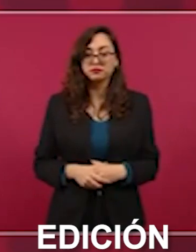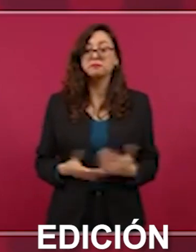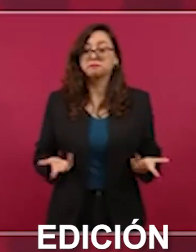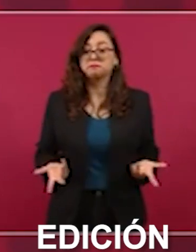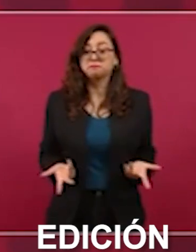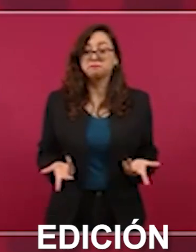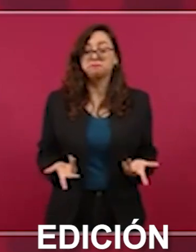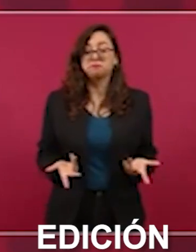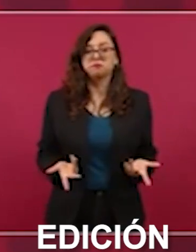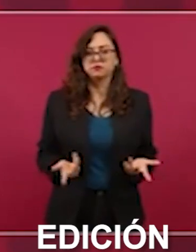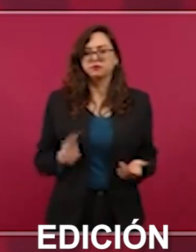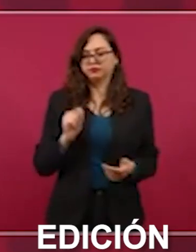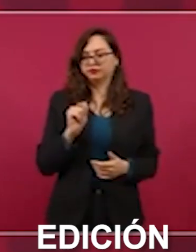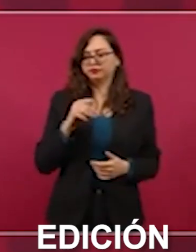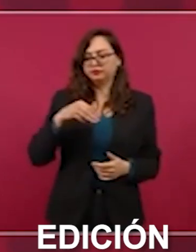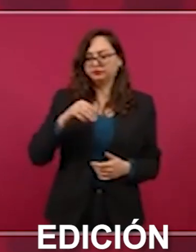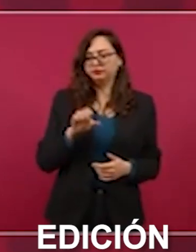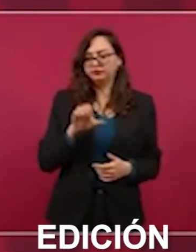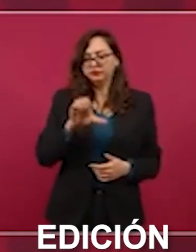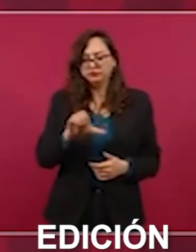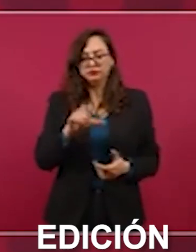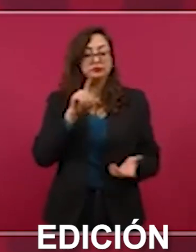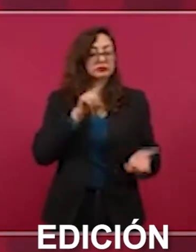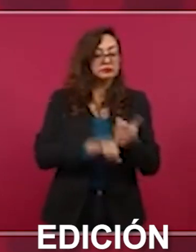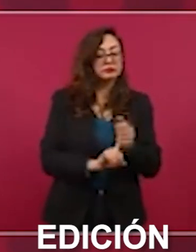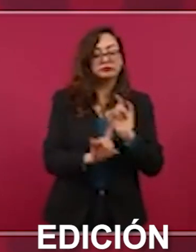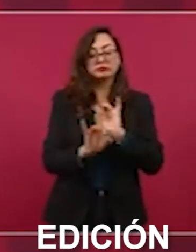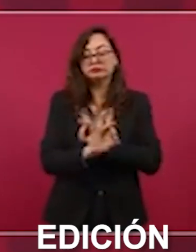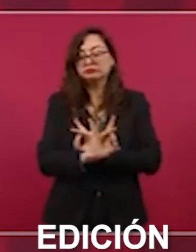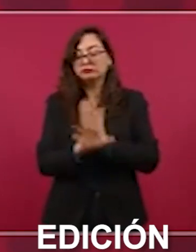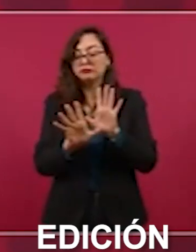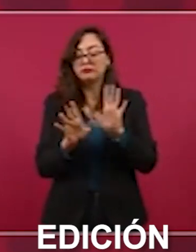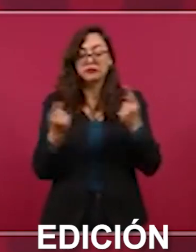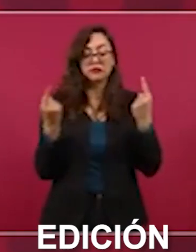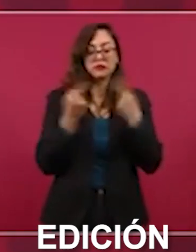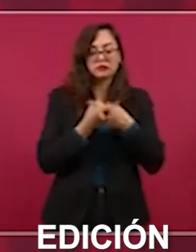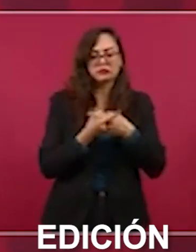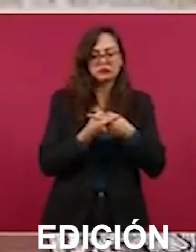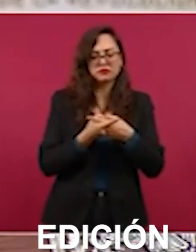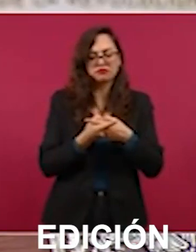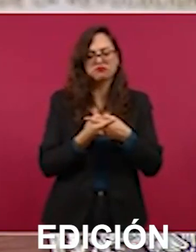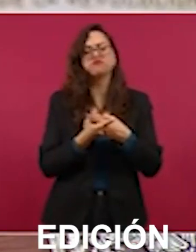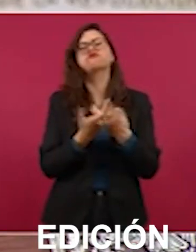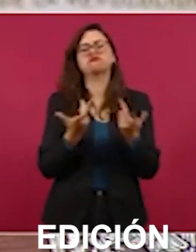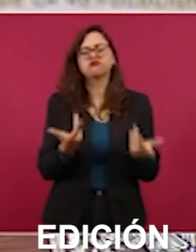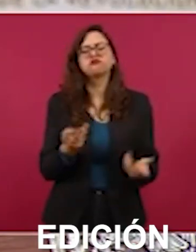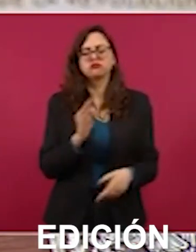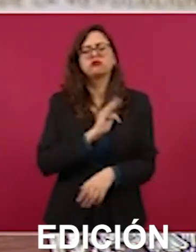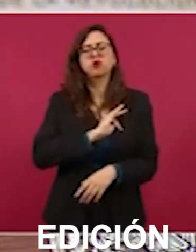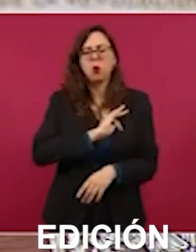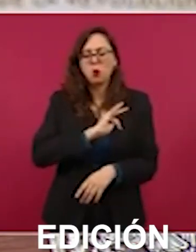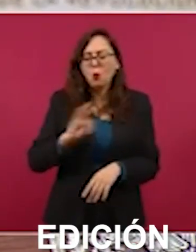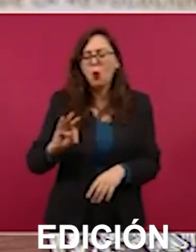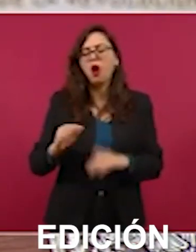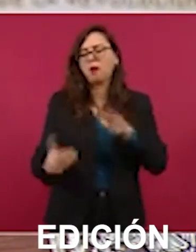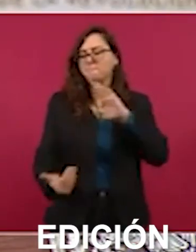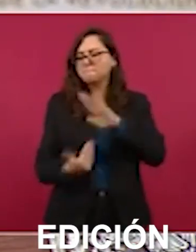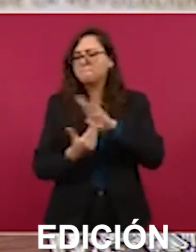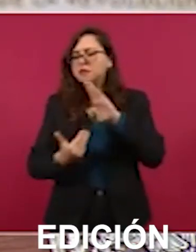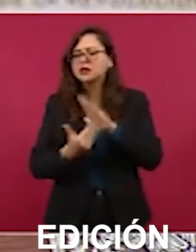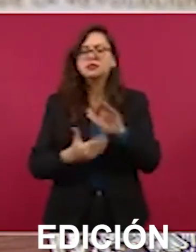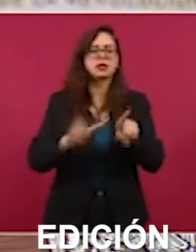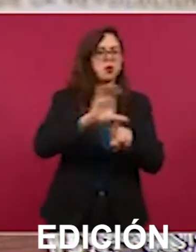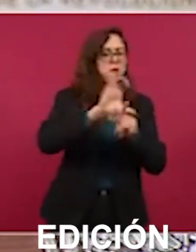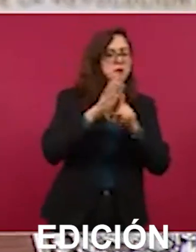está el tratado y hay mecanismos en el caso de que existe una controversia para que se